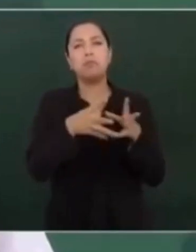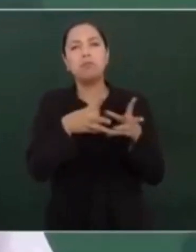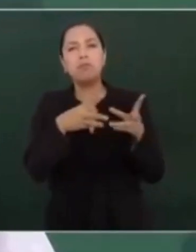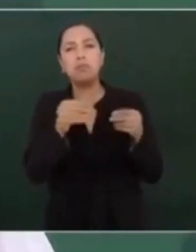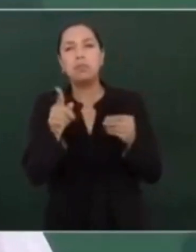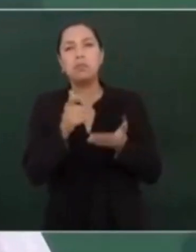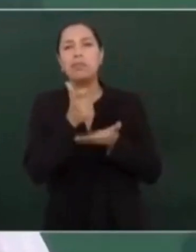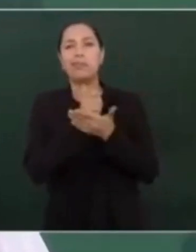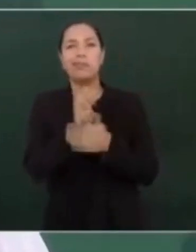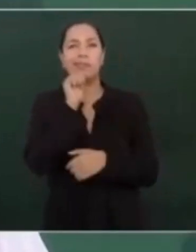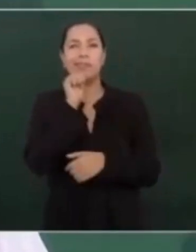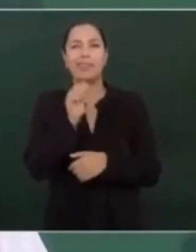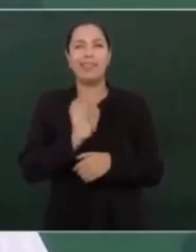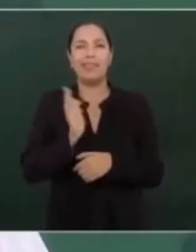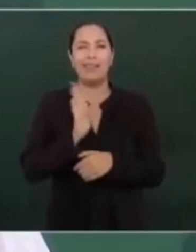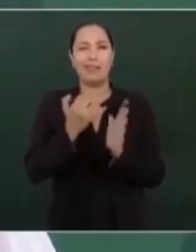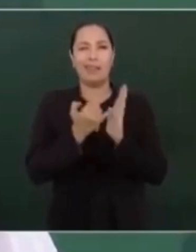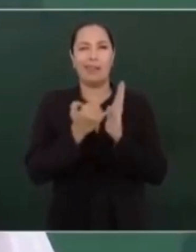pagaran nada.